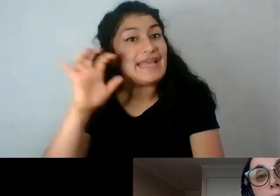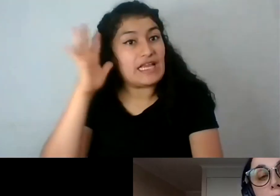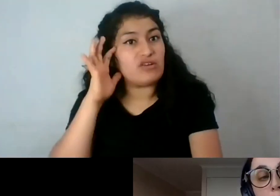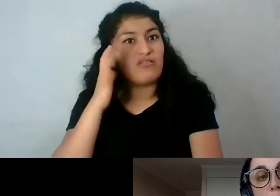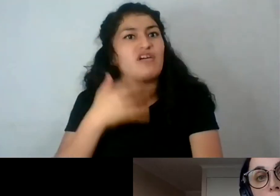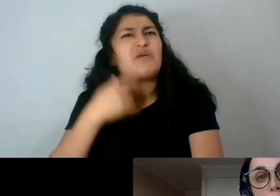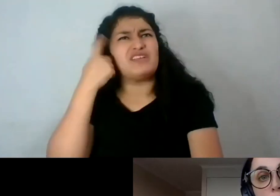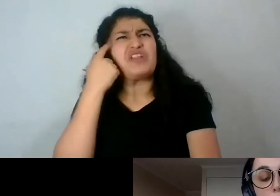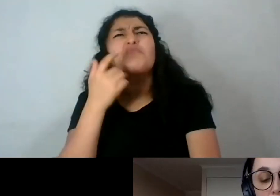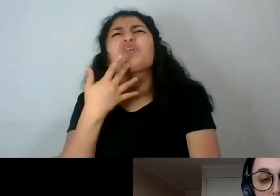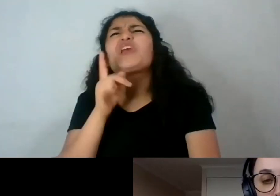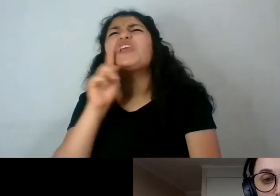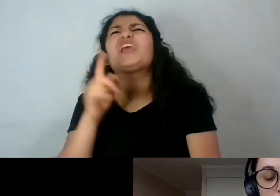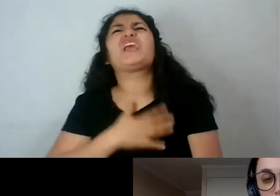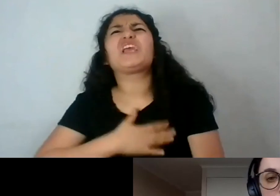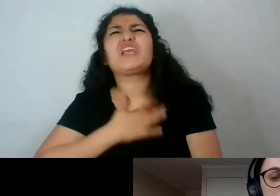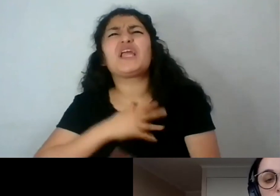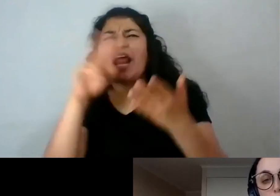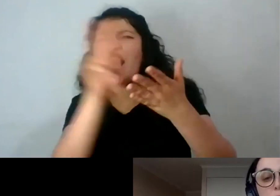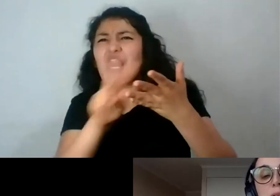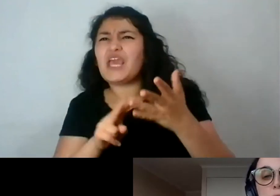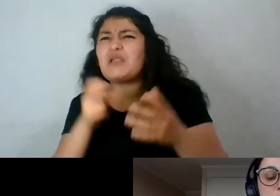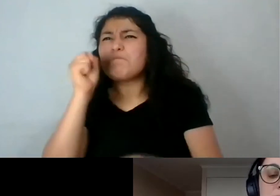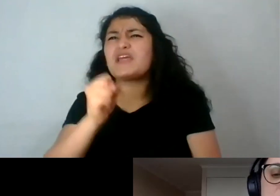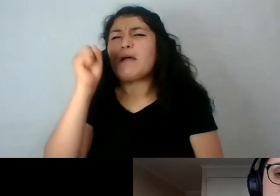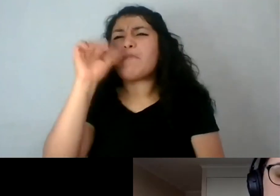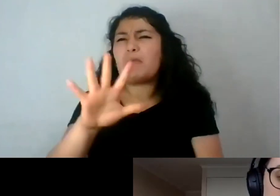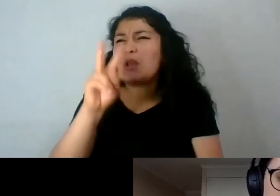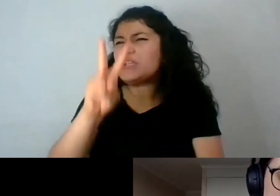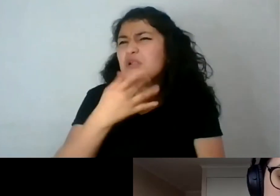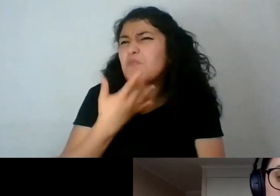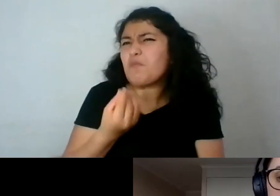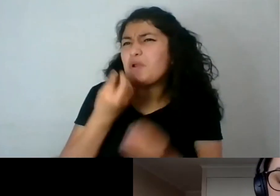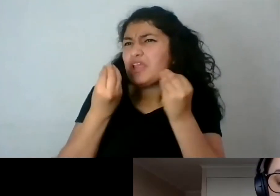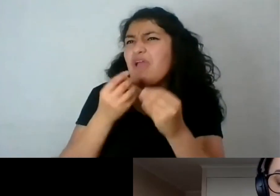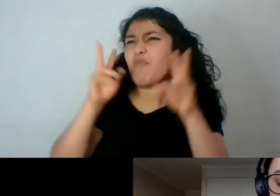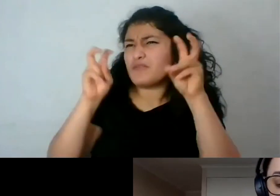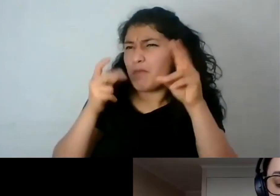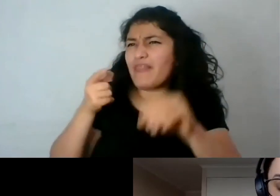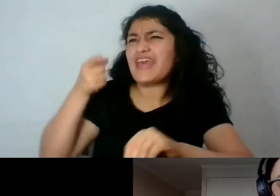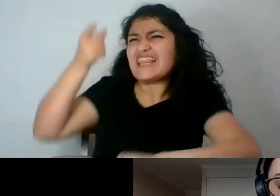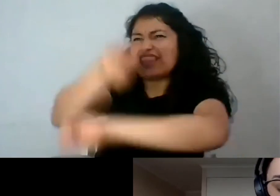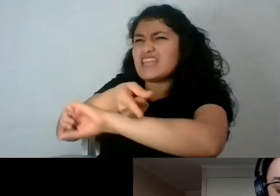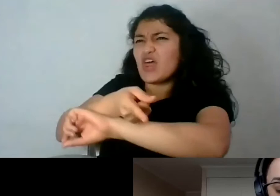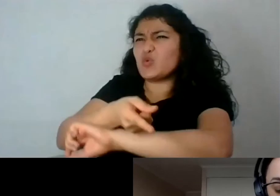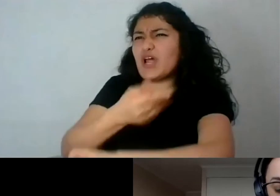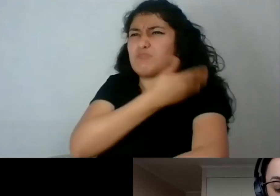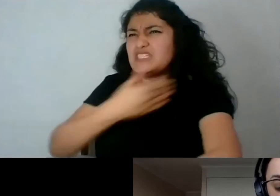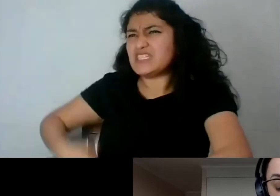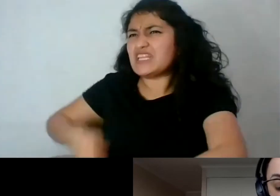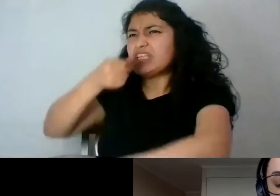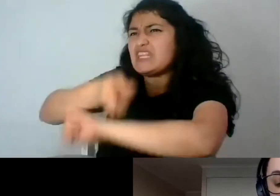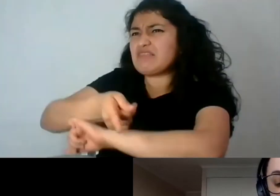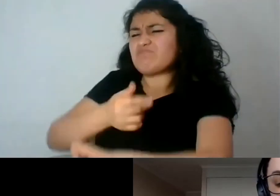va a querer leer esto en contexto de dictadura? ¿No? Imposible, no se habla dictadura acá. Entonces, aquí voy con este ejemplo que